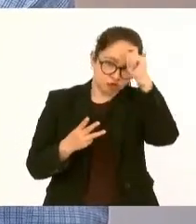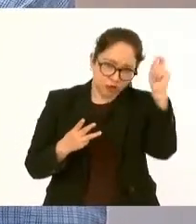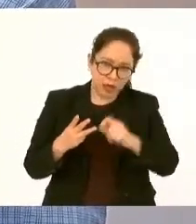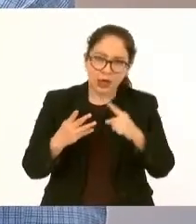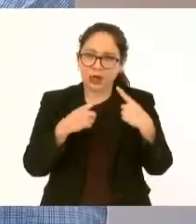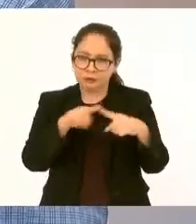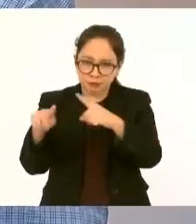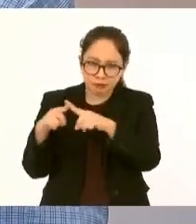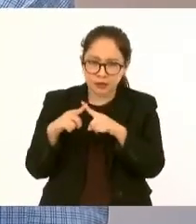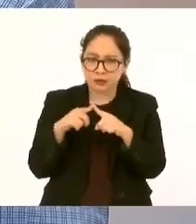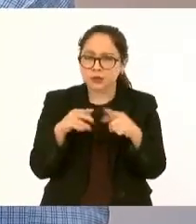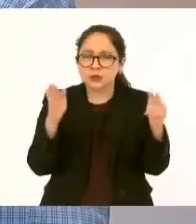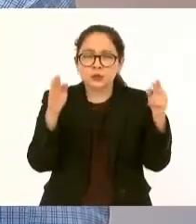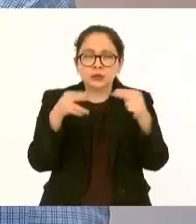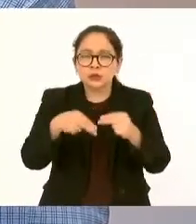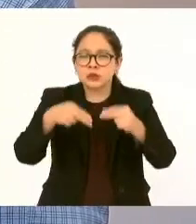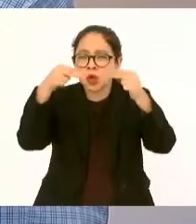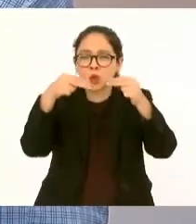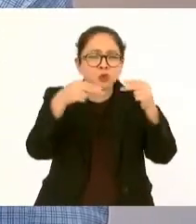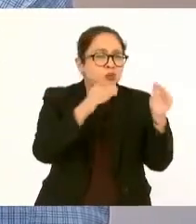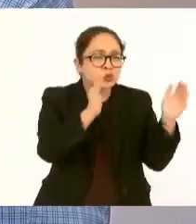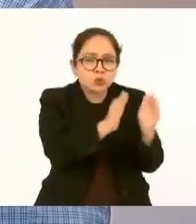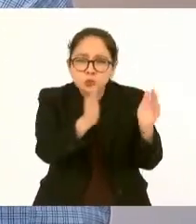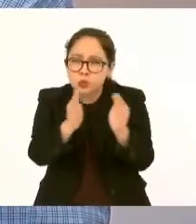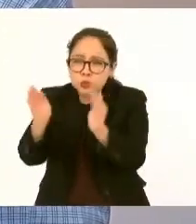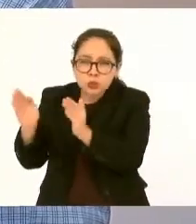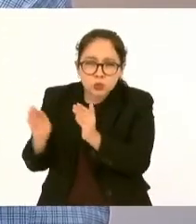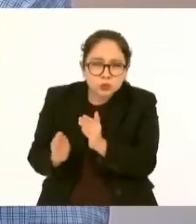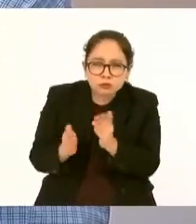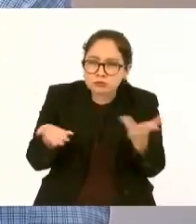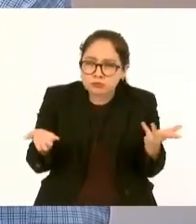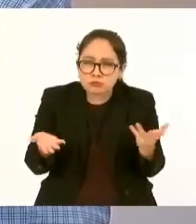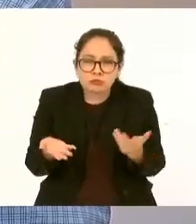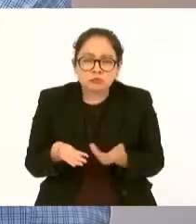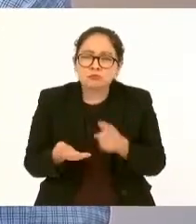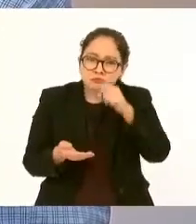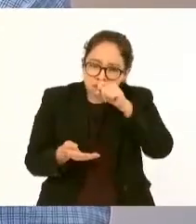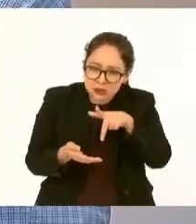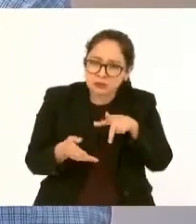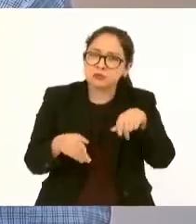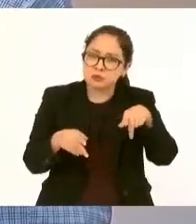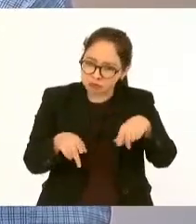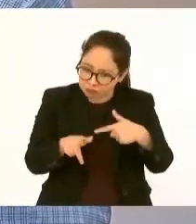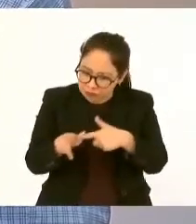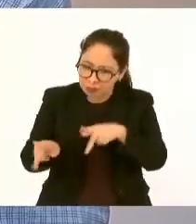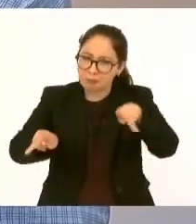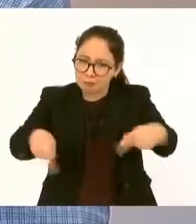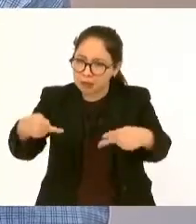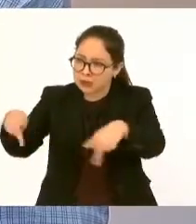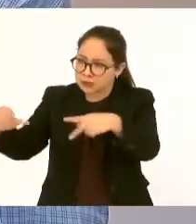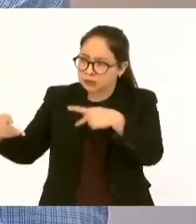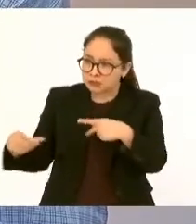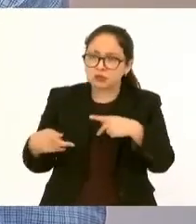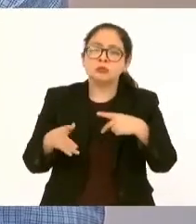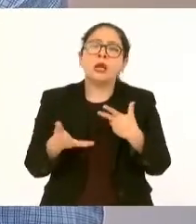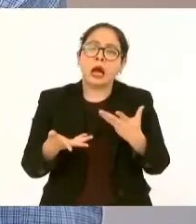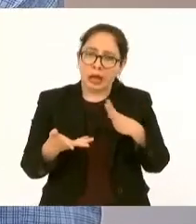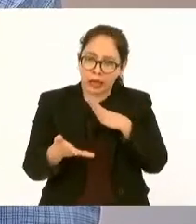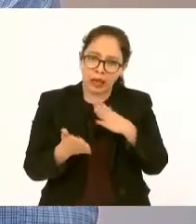pequeños comercios, porque no dejó de haber recursos para lo